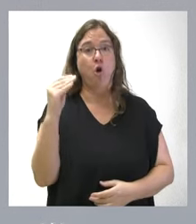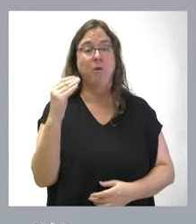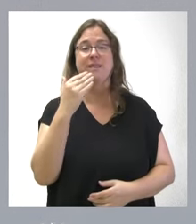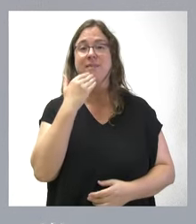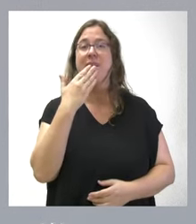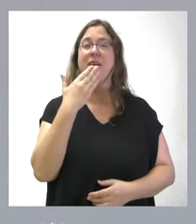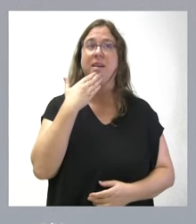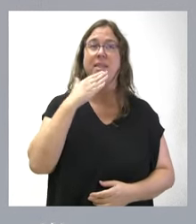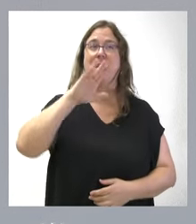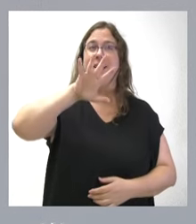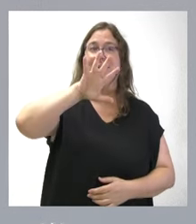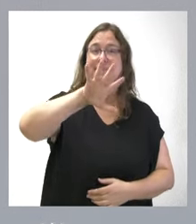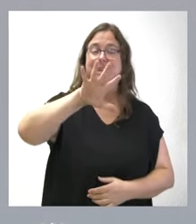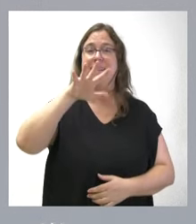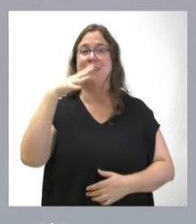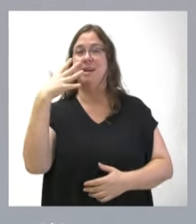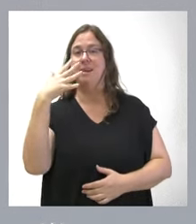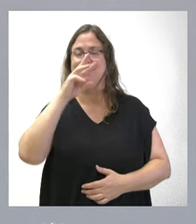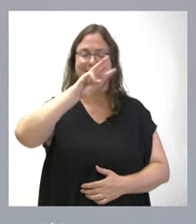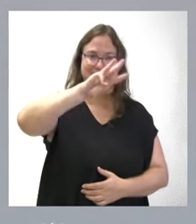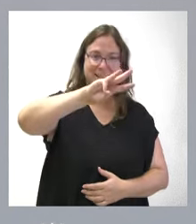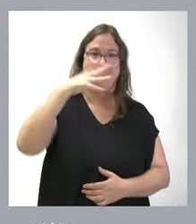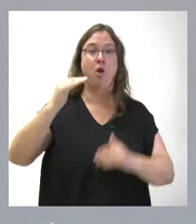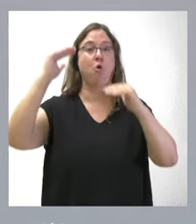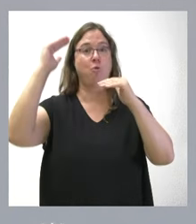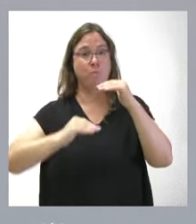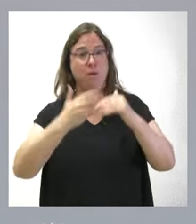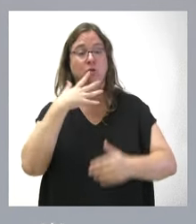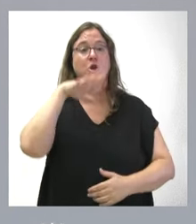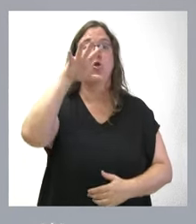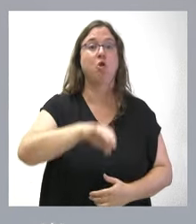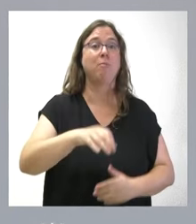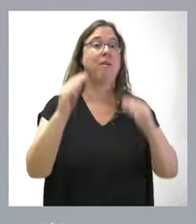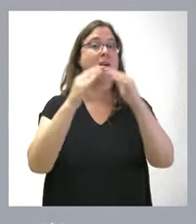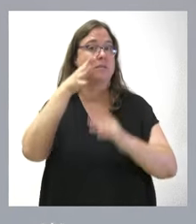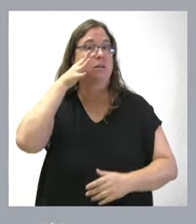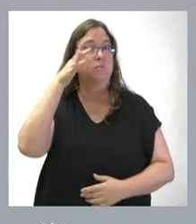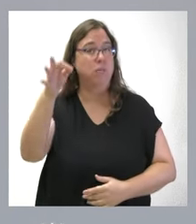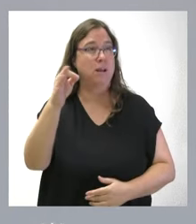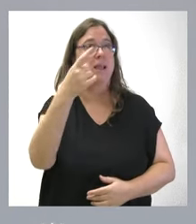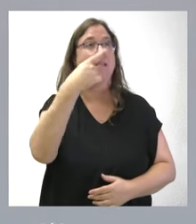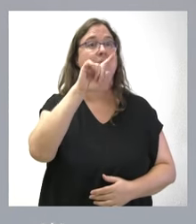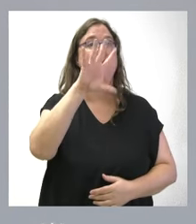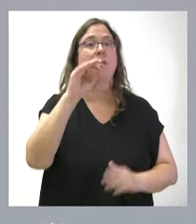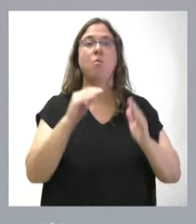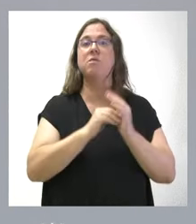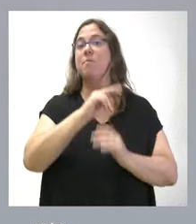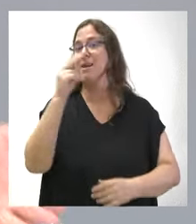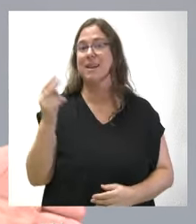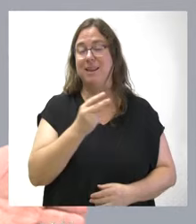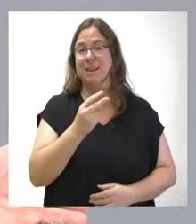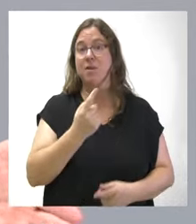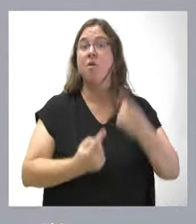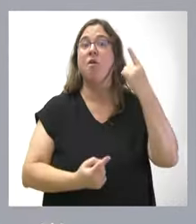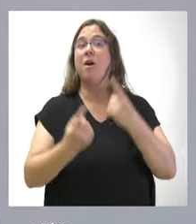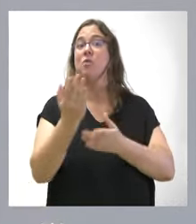de 35 años que adquiere una vivienda en el mundo rural por 150.000 euros, pues en algunas